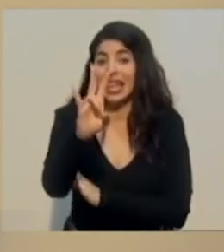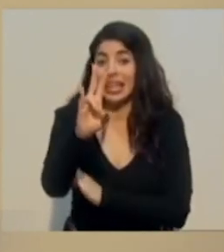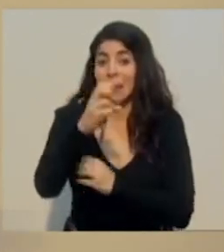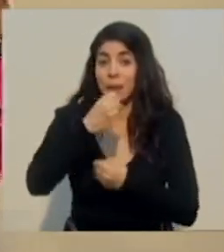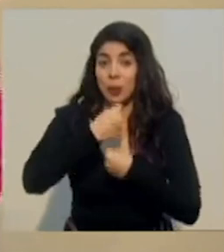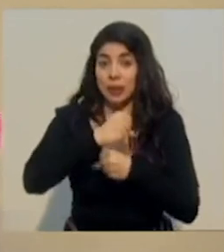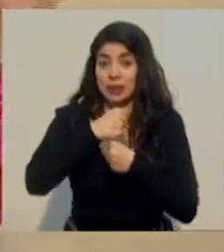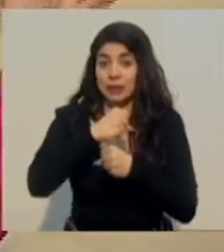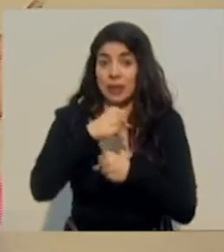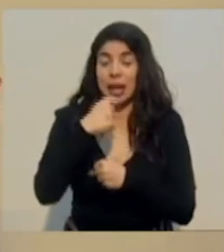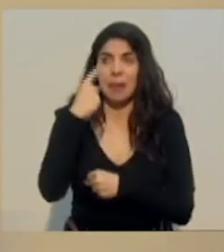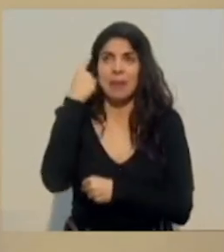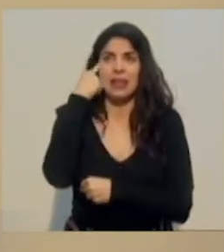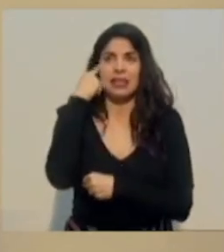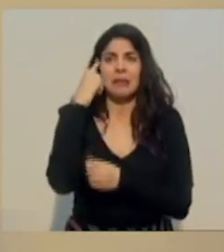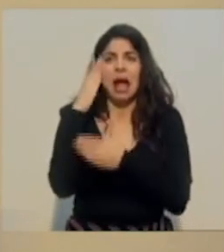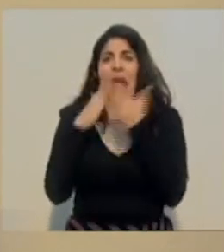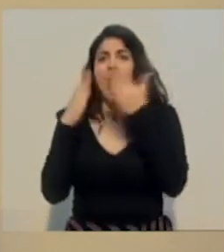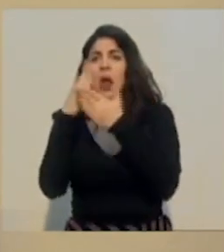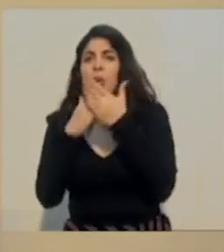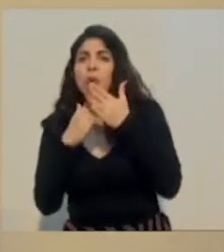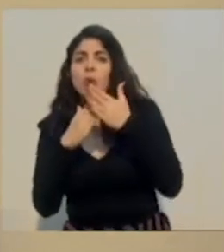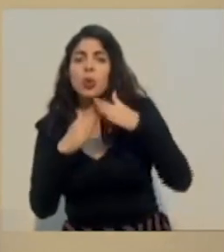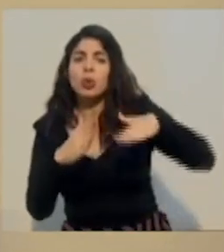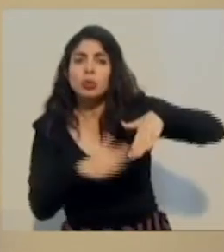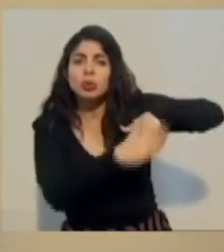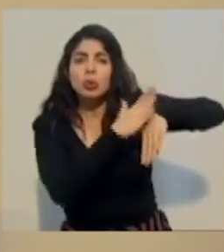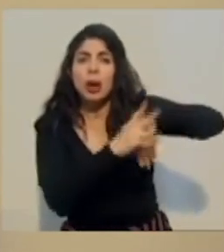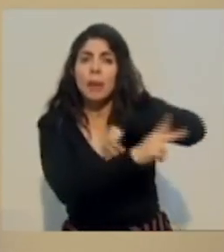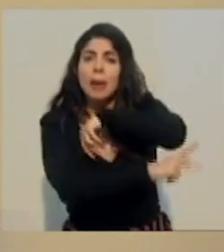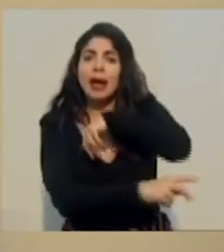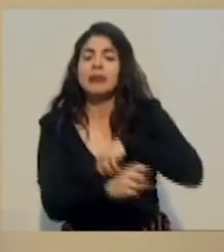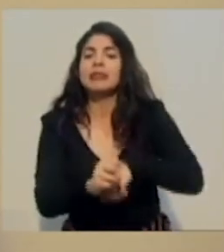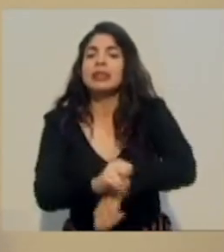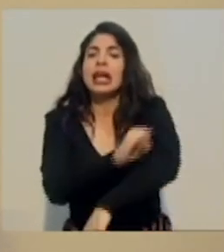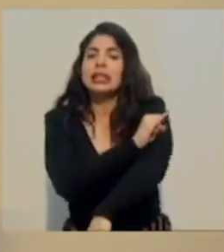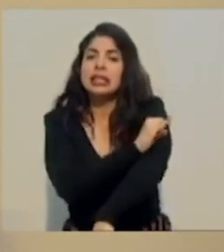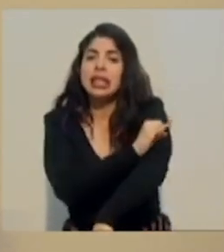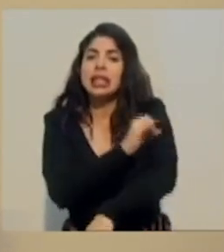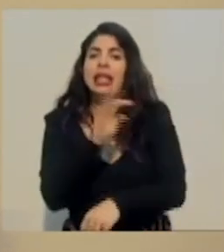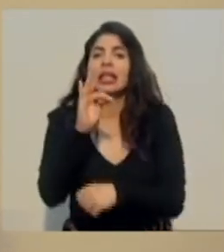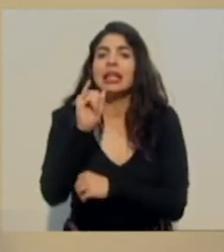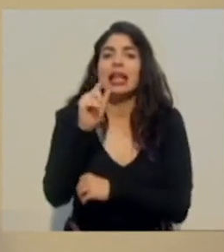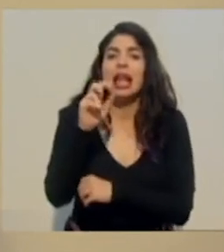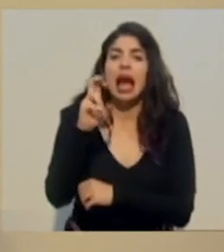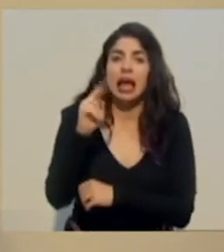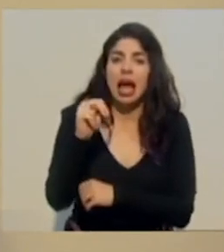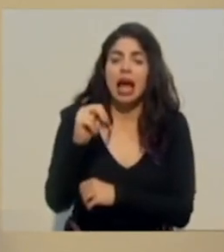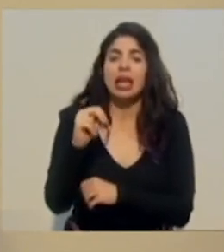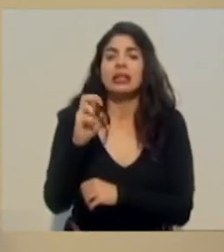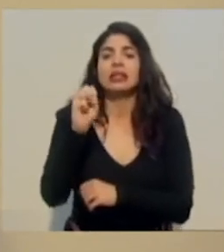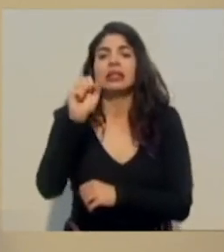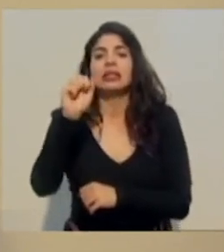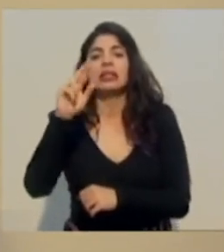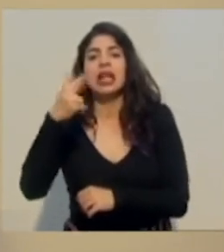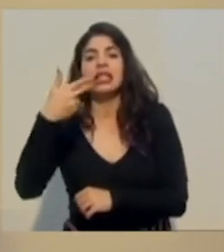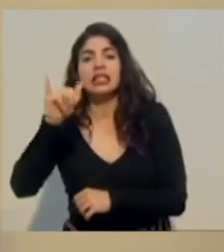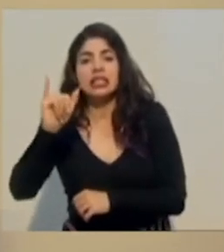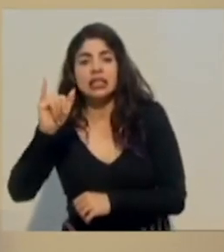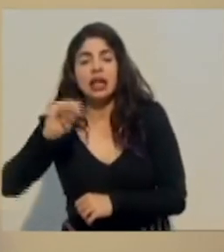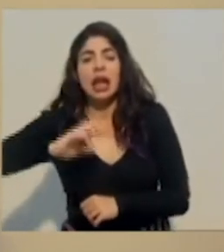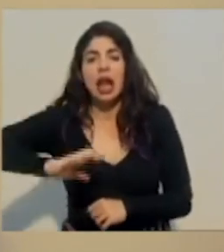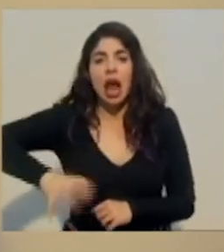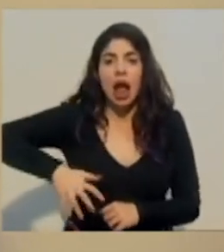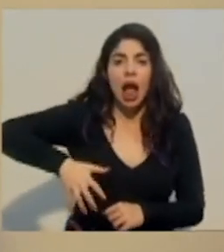pensando en algunas regiones del país. San Isidro, Tilarán, Sarchí, Naranjo,